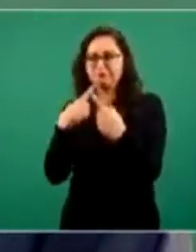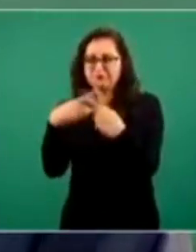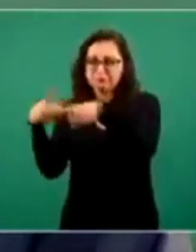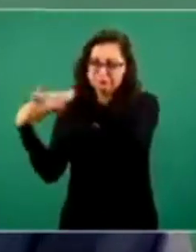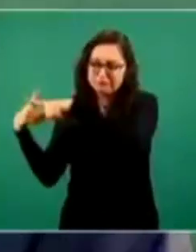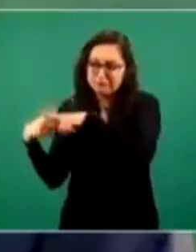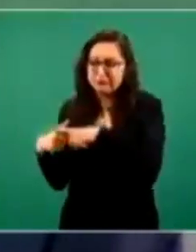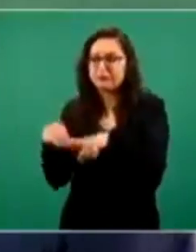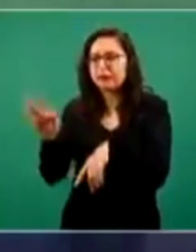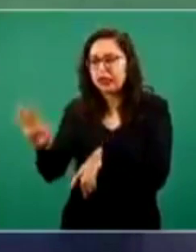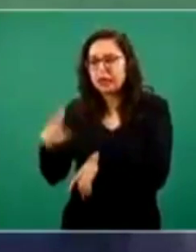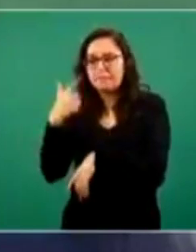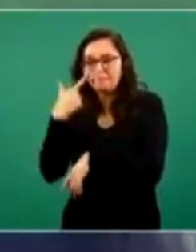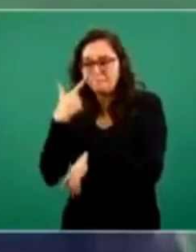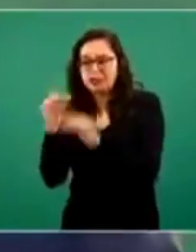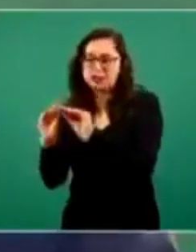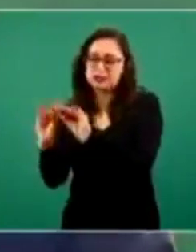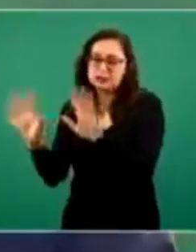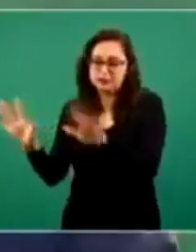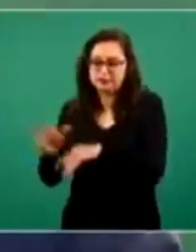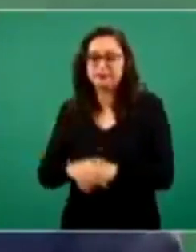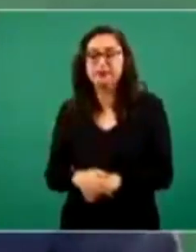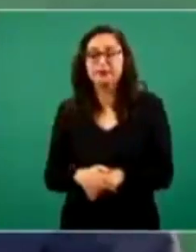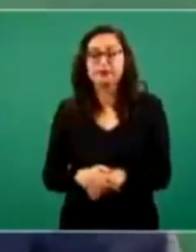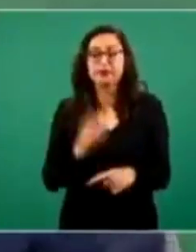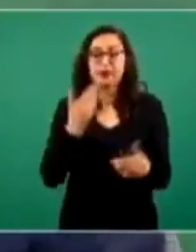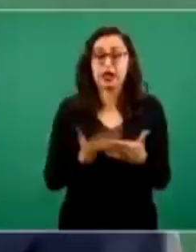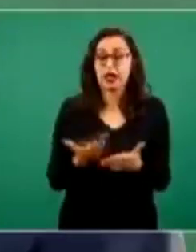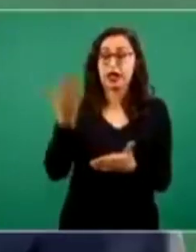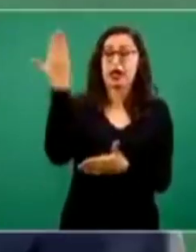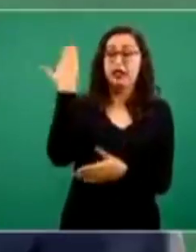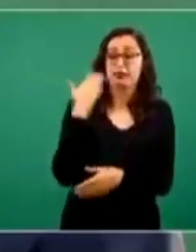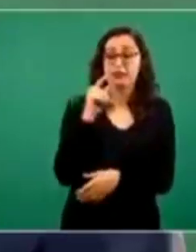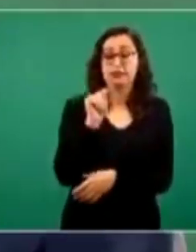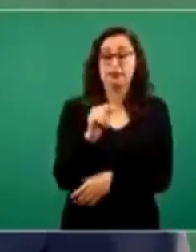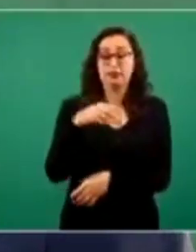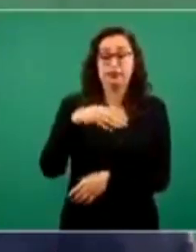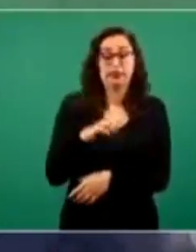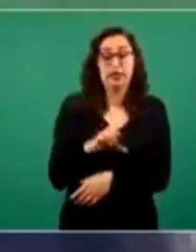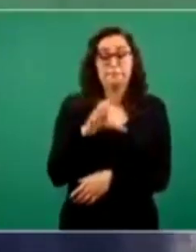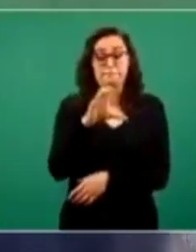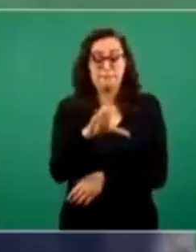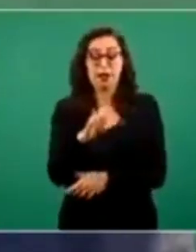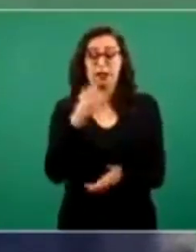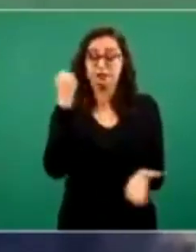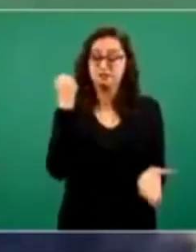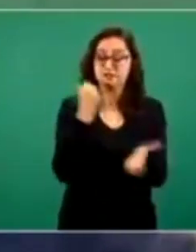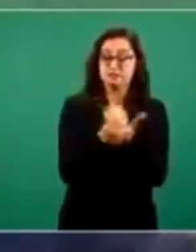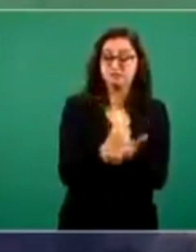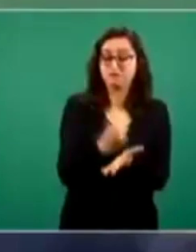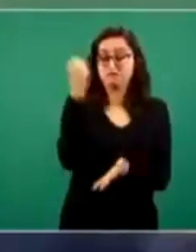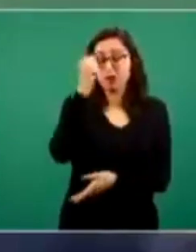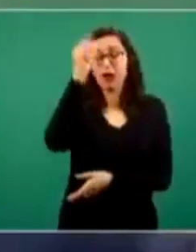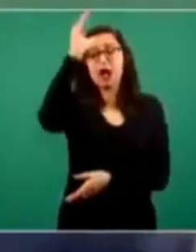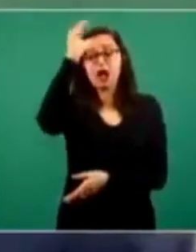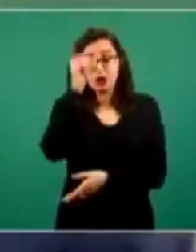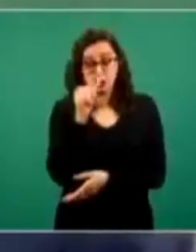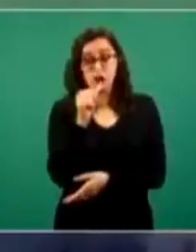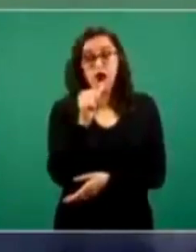de que cuando se aprobó el tratado nosotros procuramos